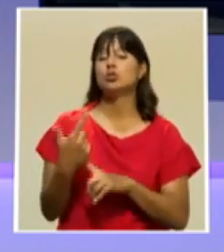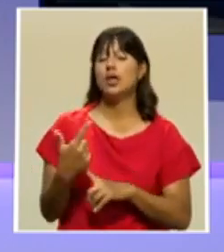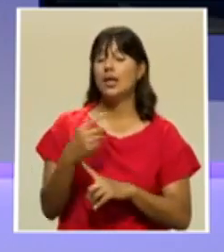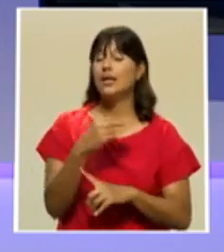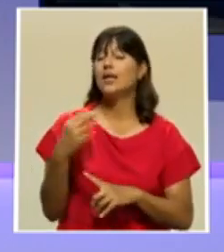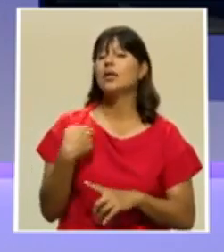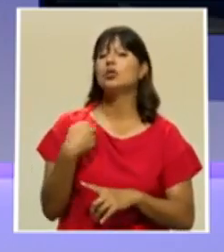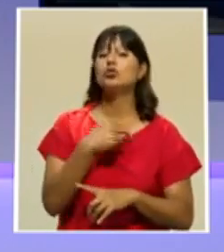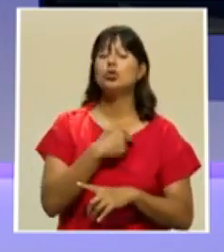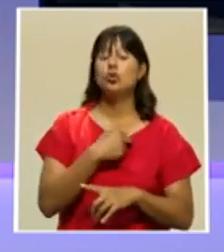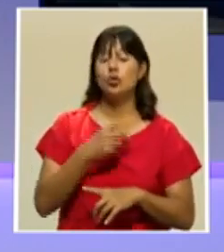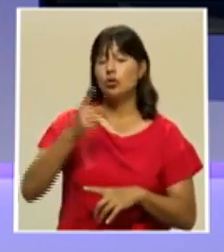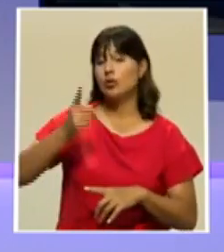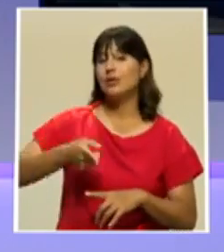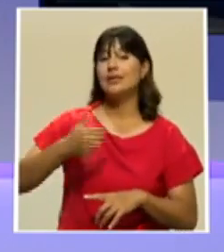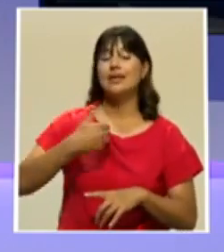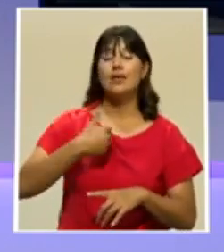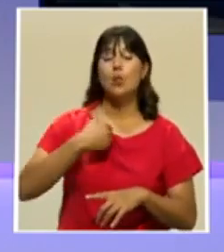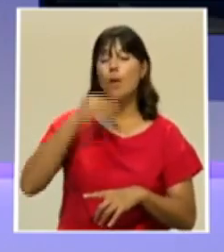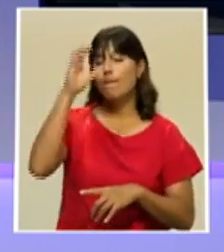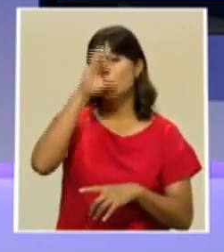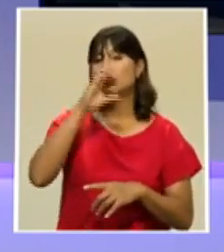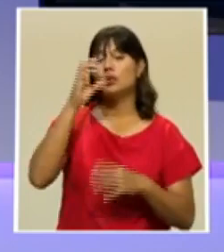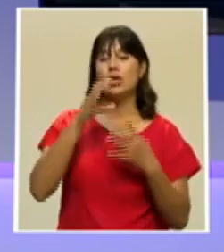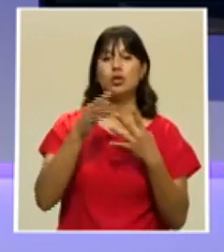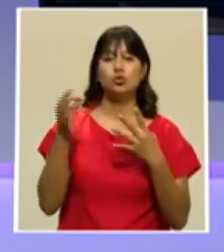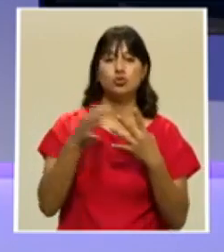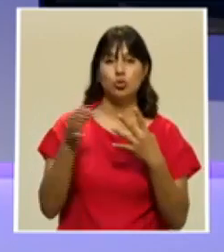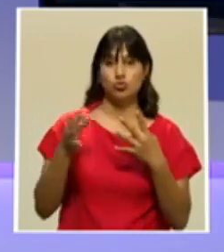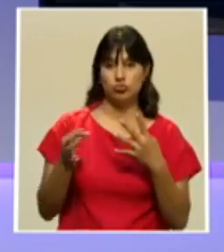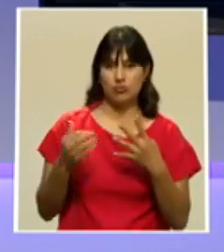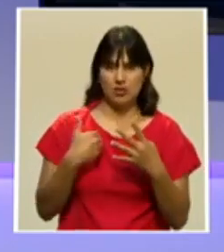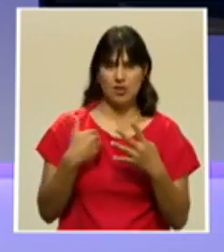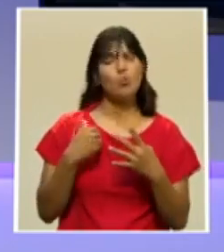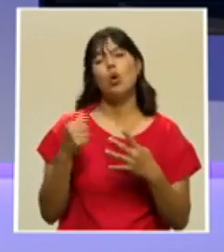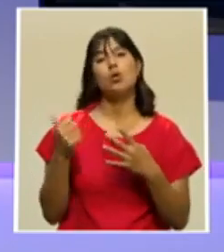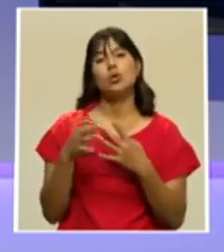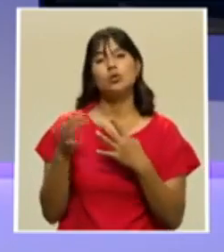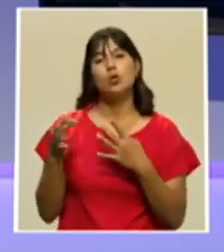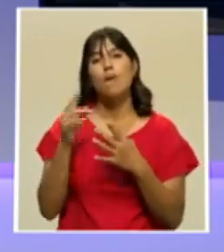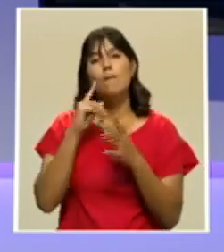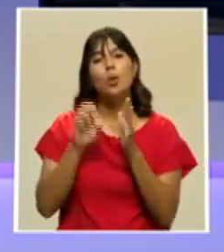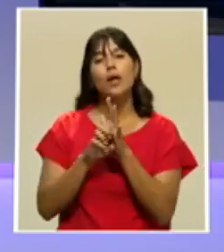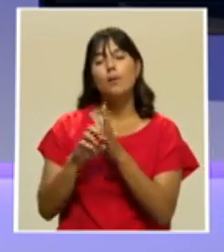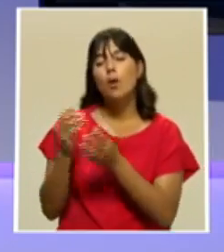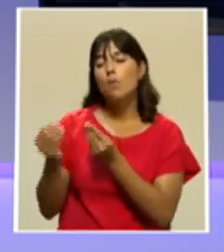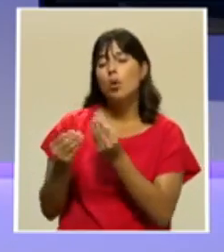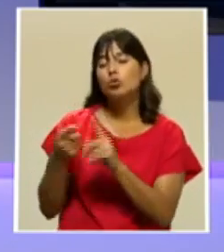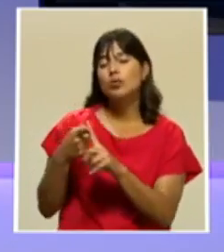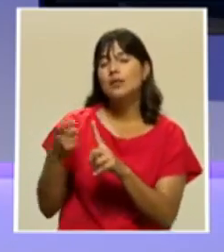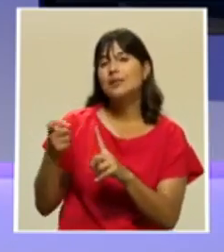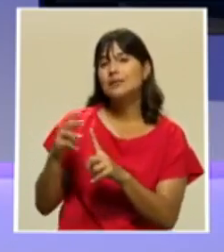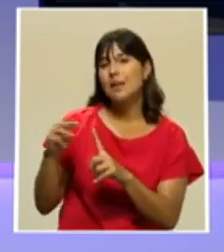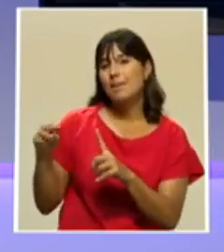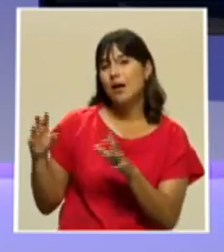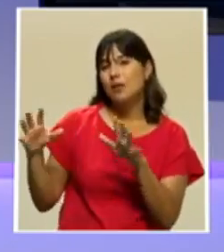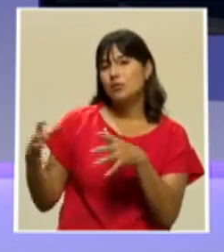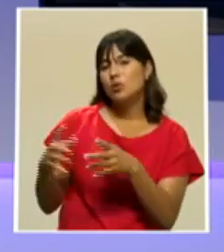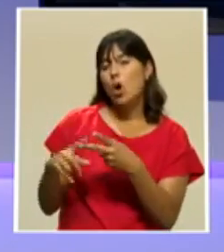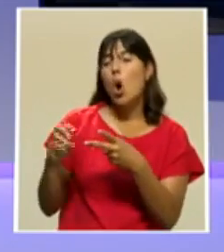teníamos que haber buscado alternativas, que las hay. Maricultura es una, turismo es otra,